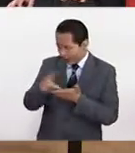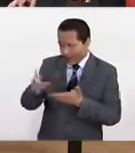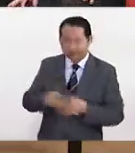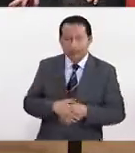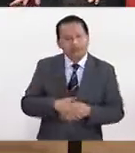doctora. gracias a ustedes.